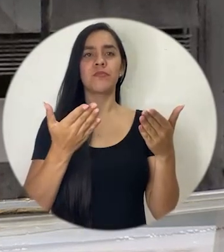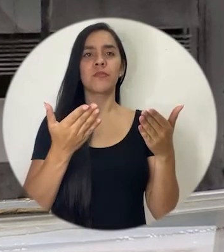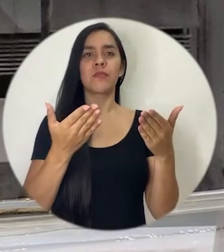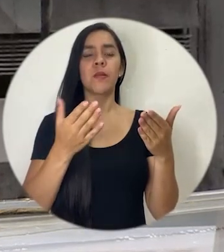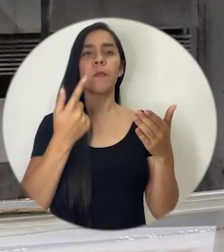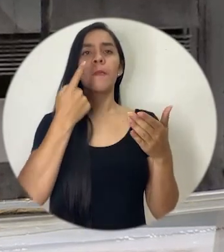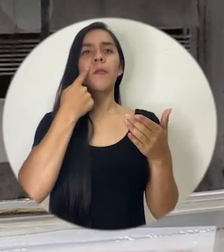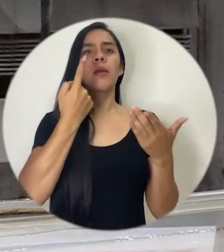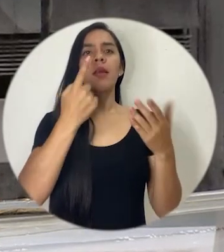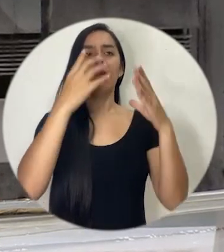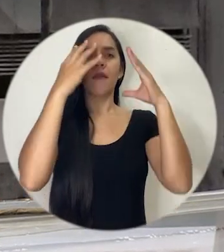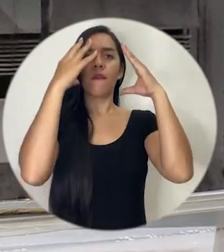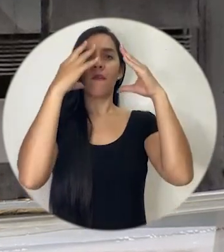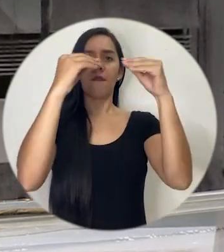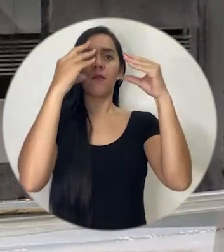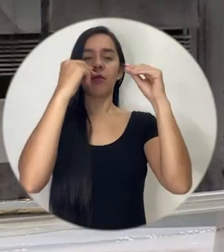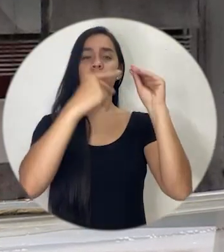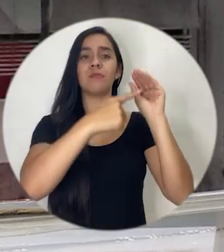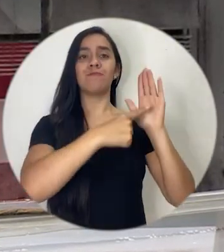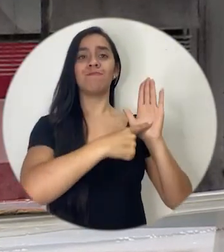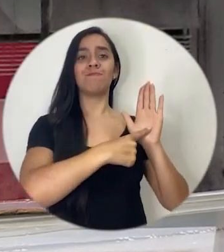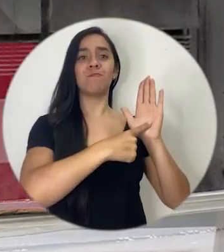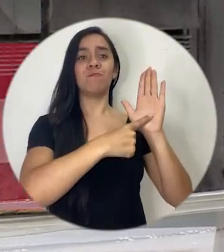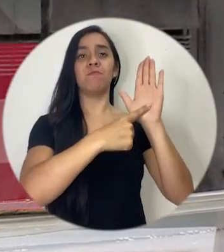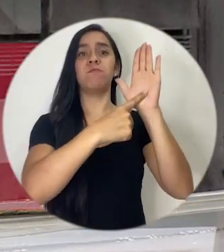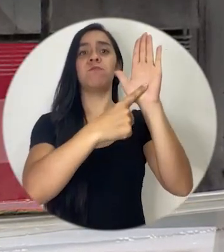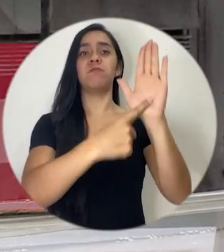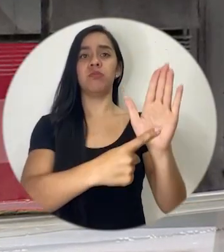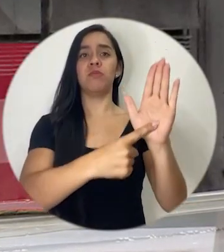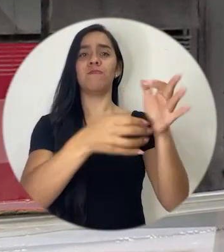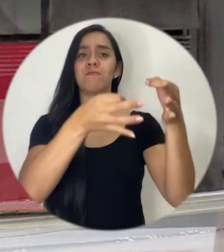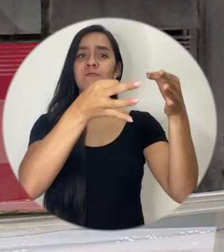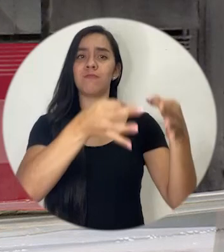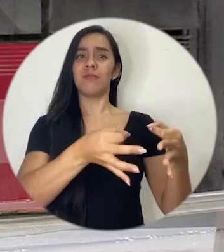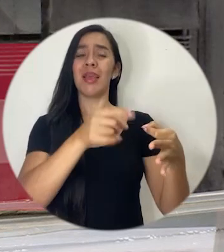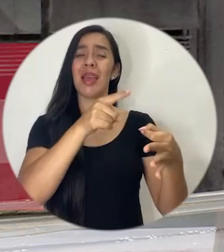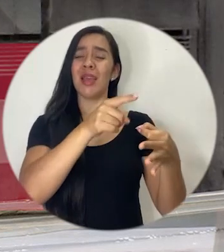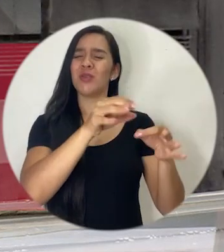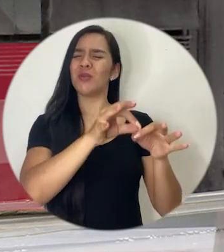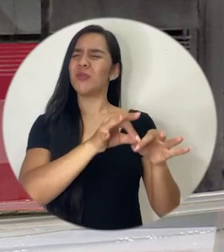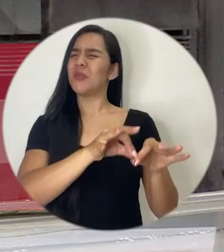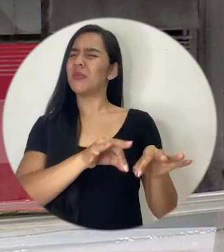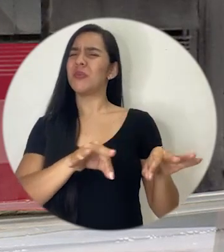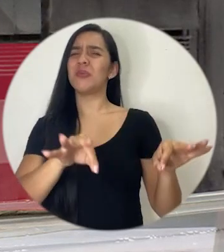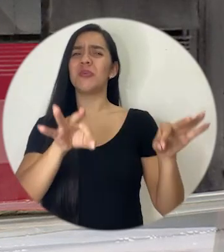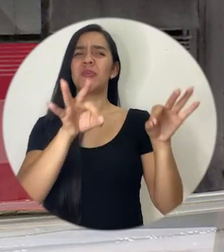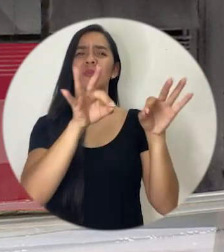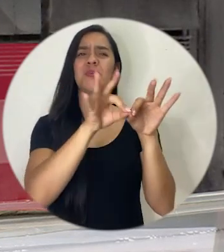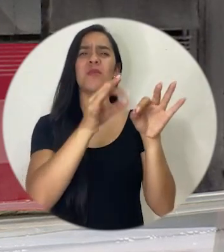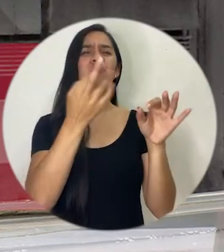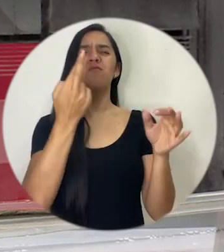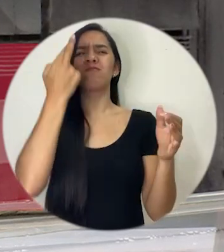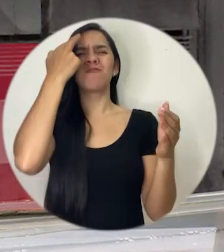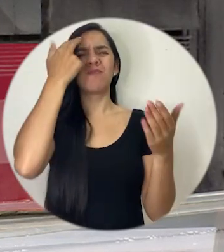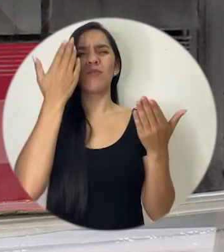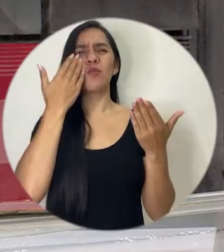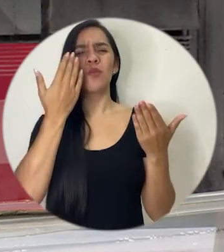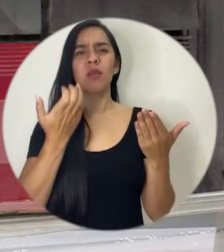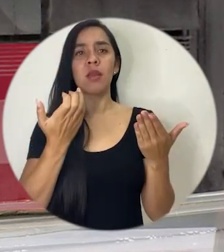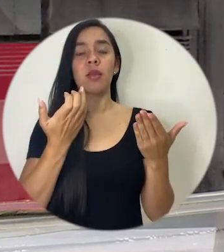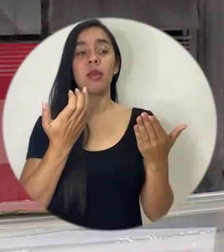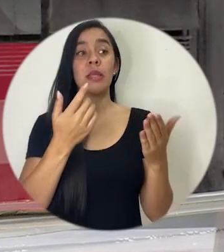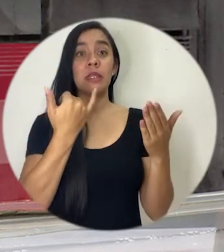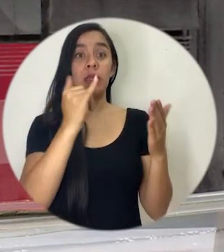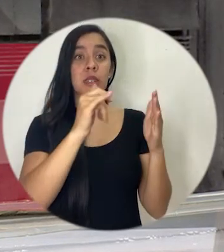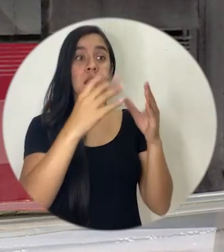transparencia en la información es fundamental para que la ley pueda cumplir el objetivo